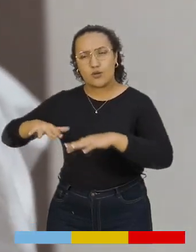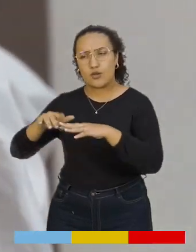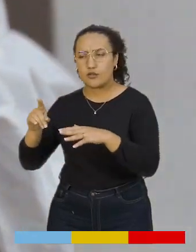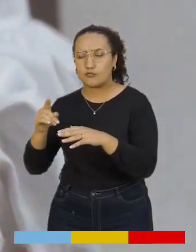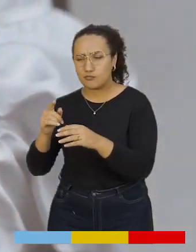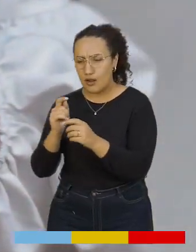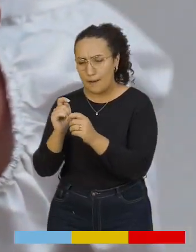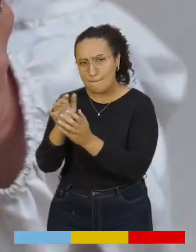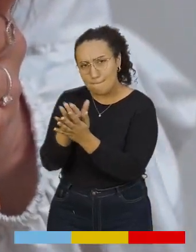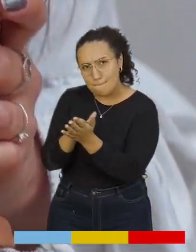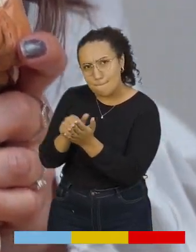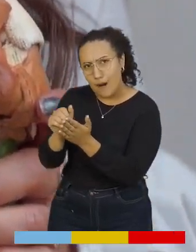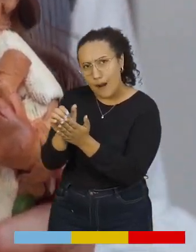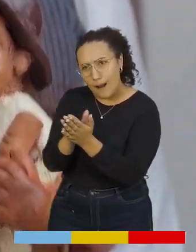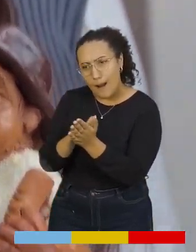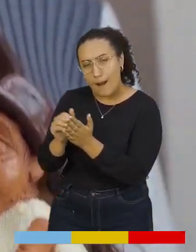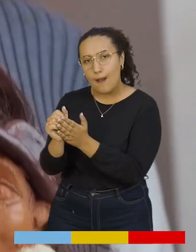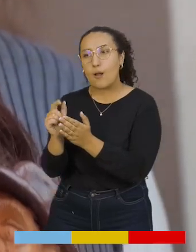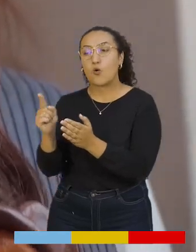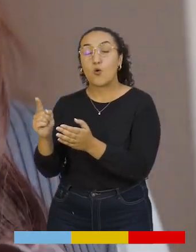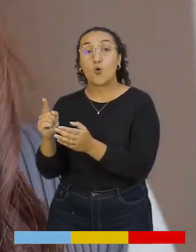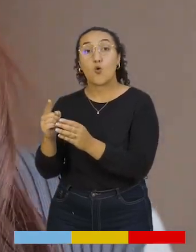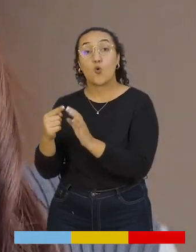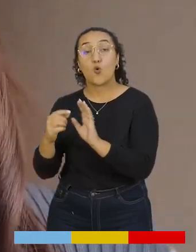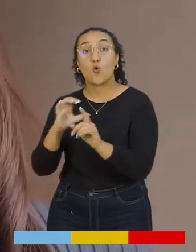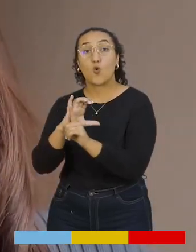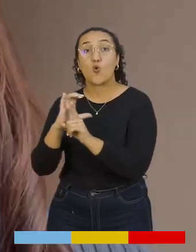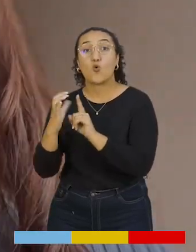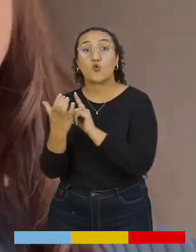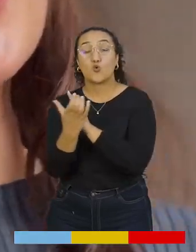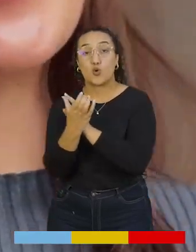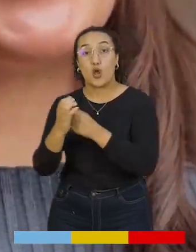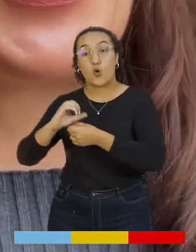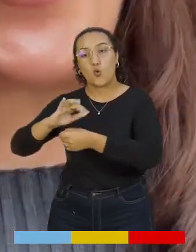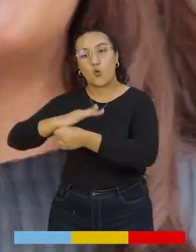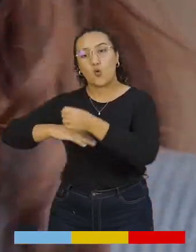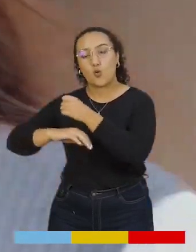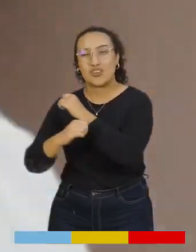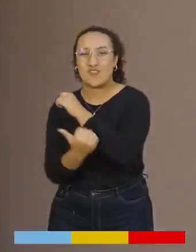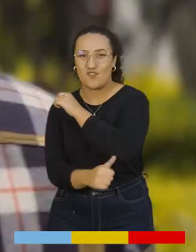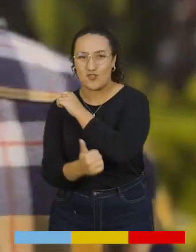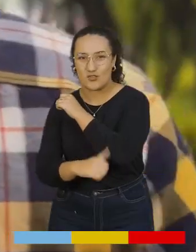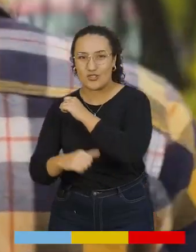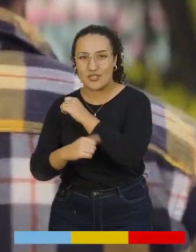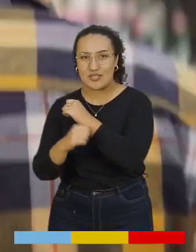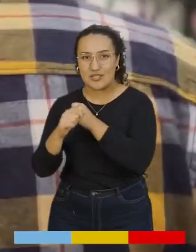esculturas representando la cultura cundiboyacente. Vamos a su taller para conocer su trabajo.